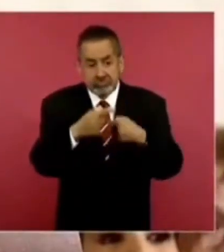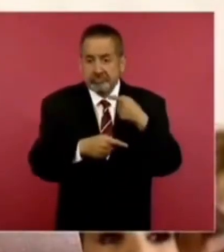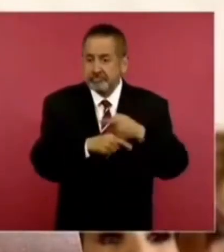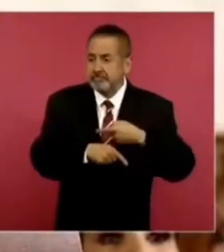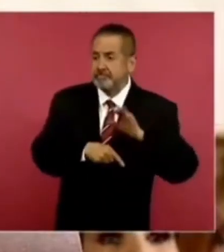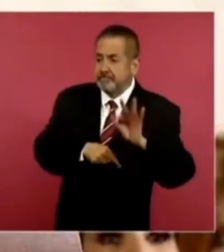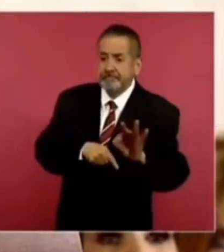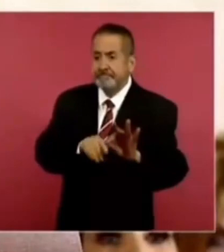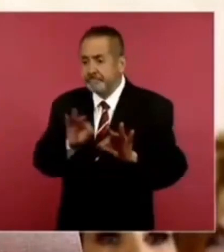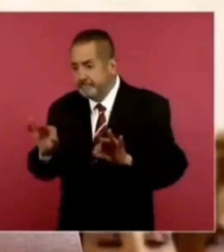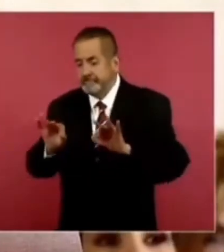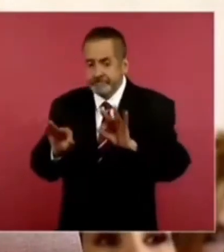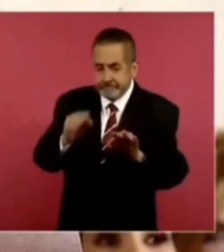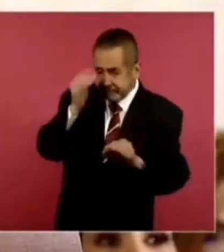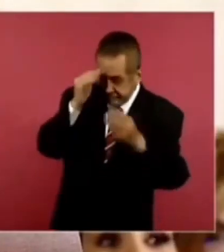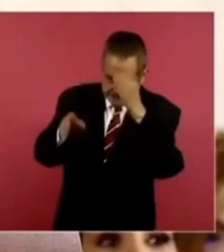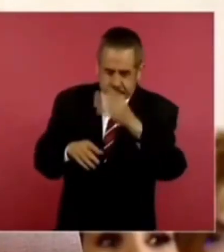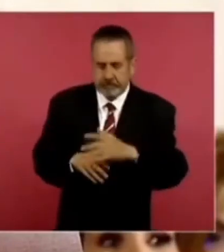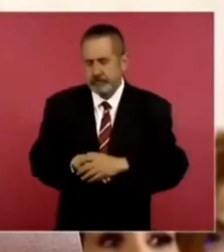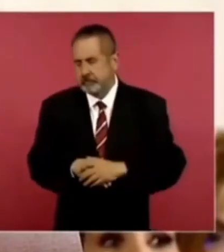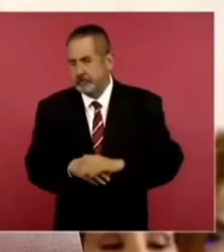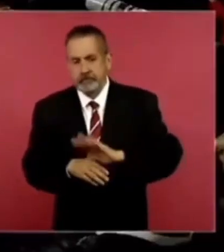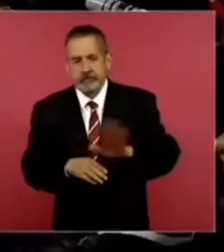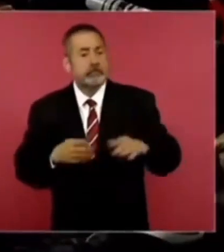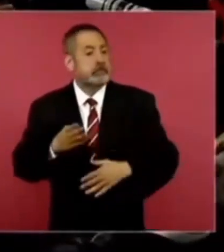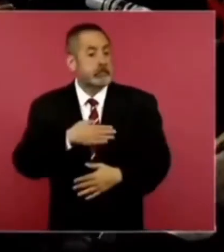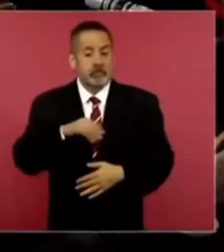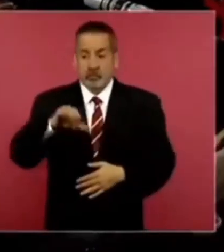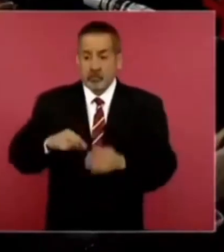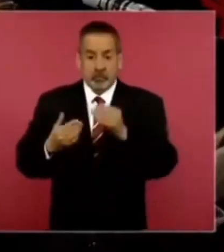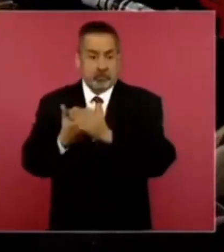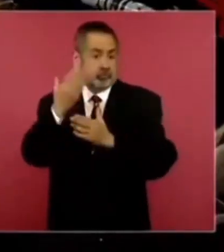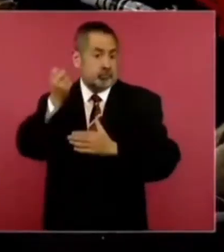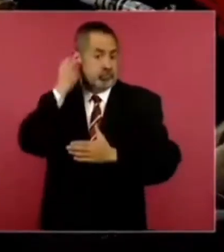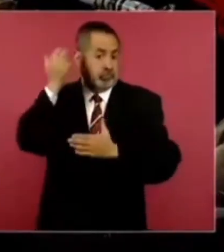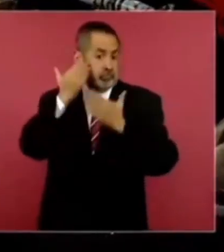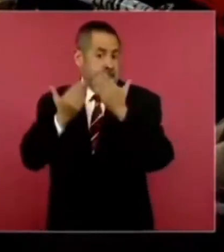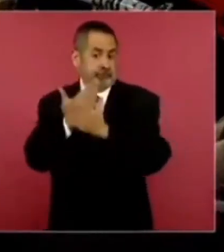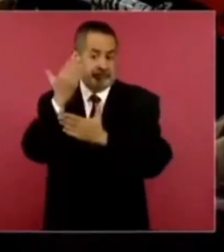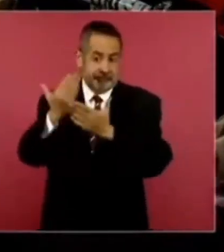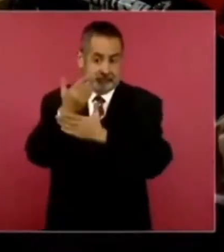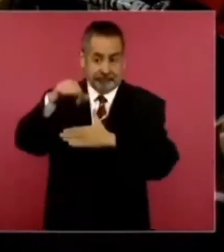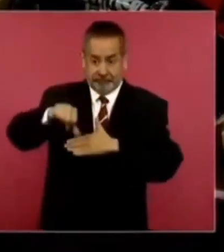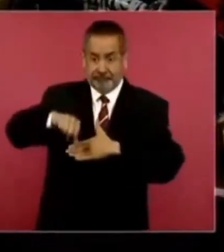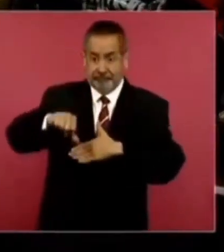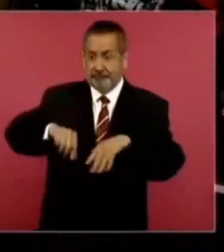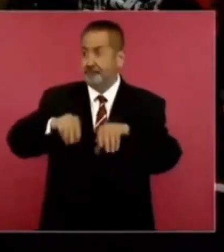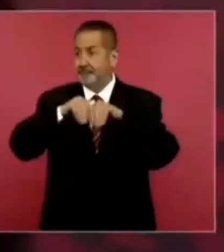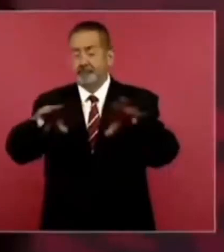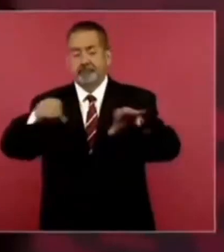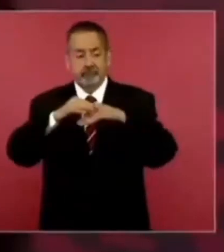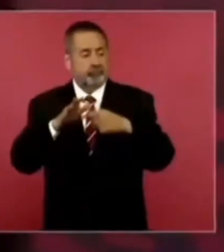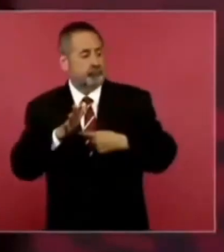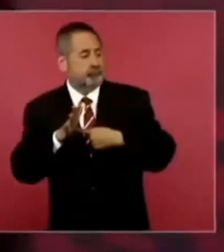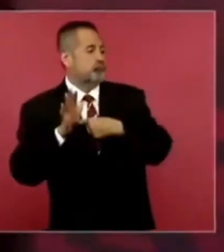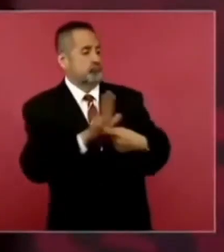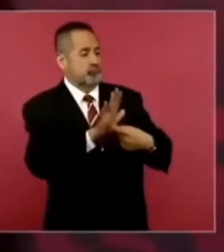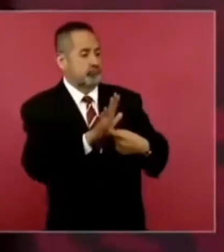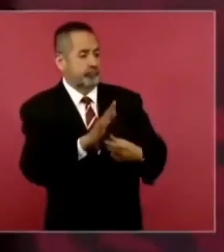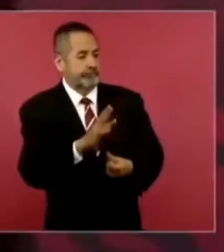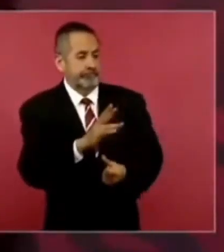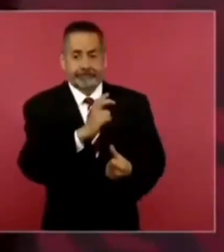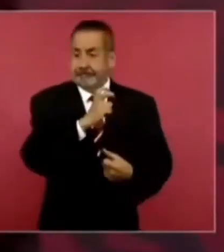estar. Qué bueno que existen las mañaneras porque se ejerce el derecho de réplica.